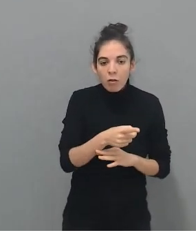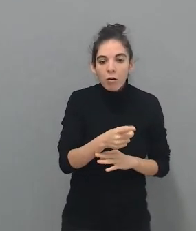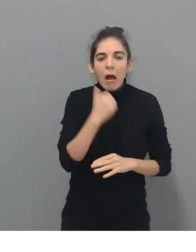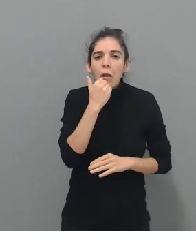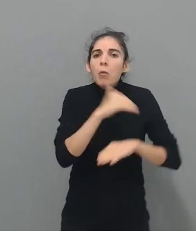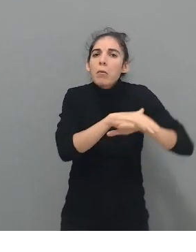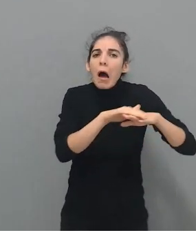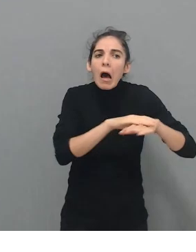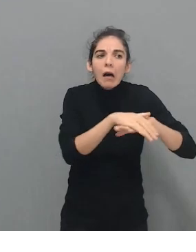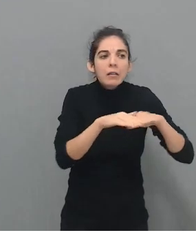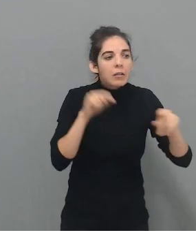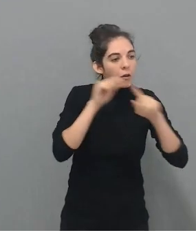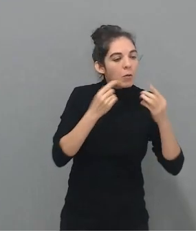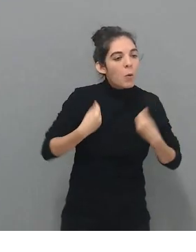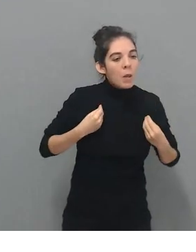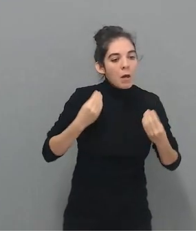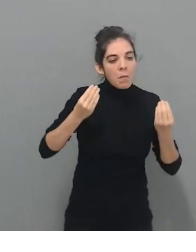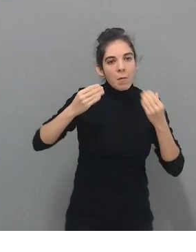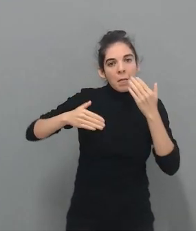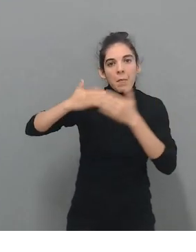poco la vida te va formando.